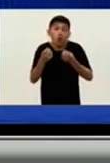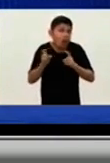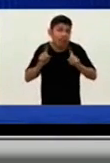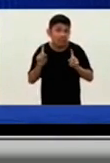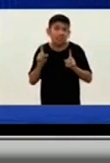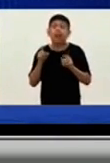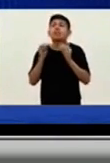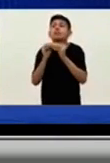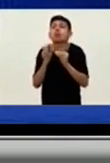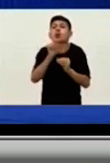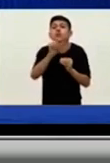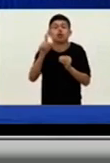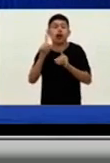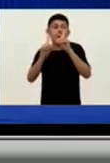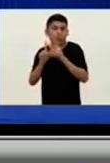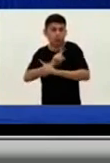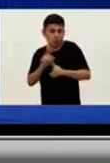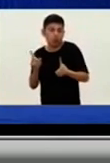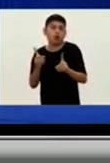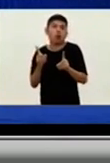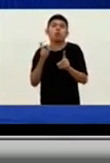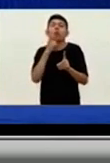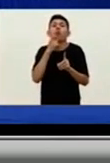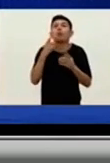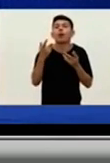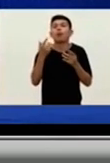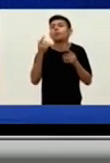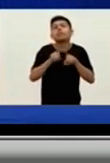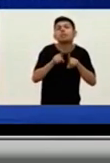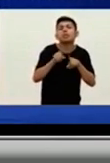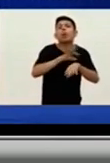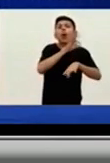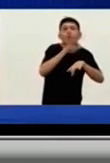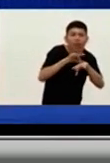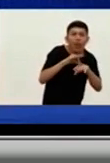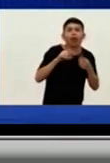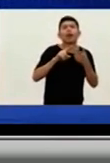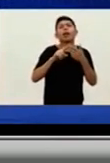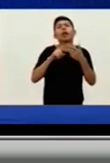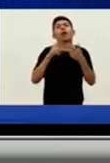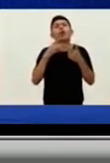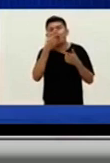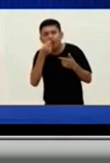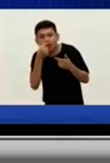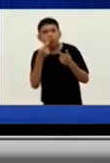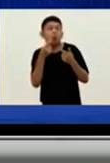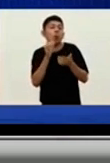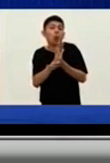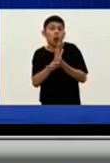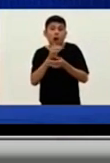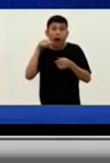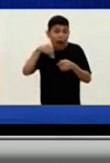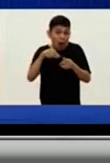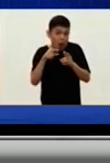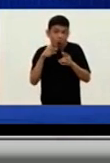caso, como les decimos cuando pasa con dengue, cuando han pasado casos de gripe, ya sabemos que lo que está circulando es este virus